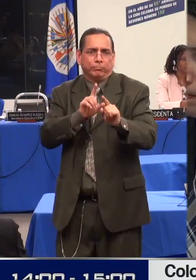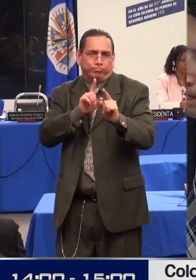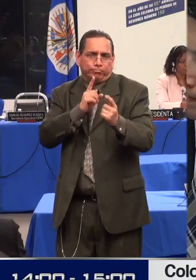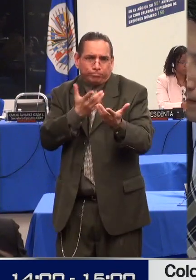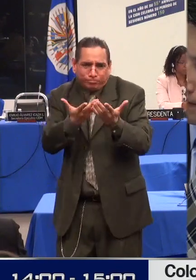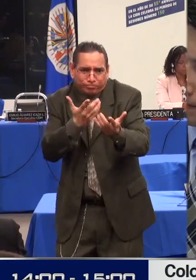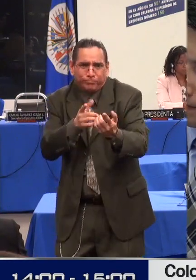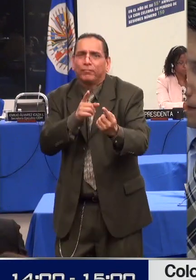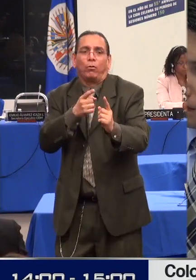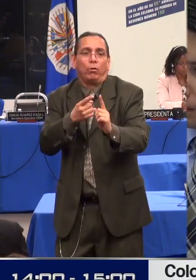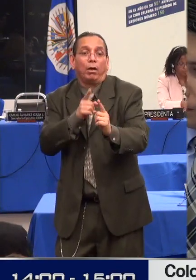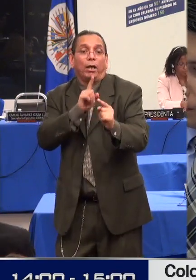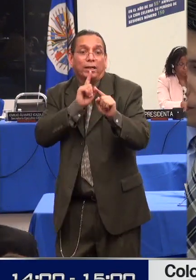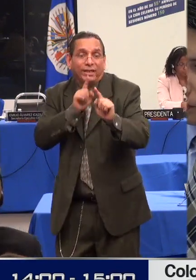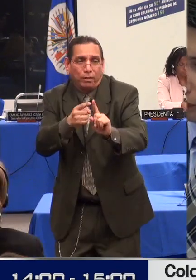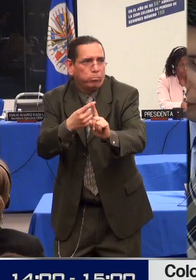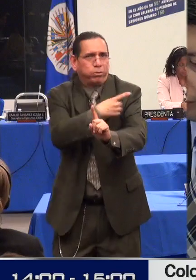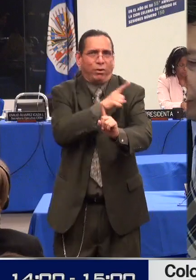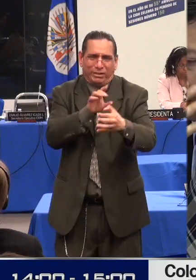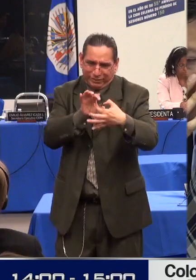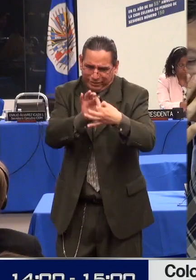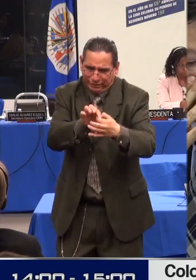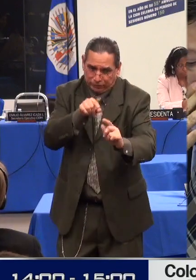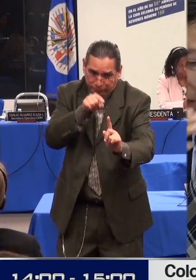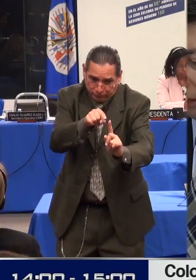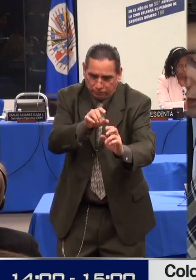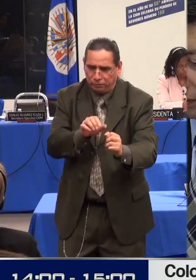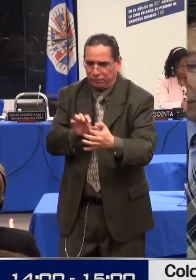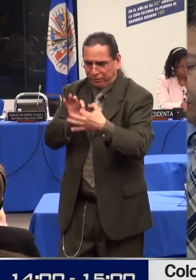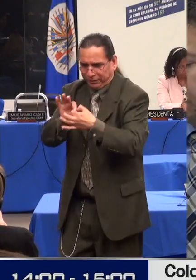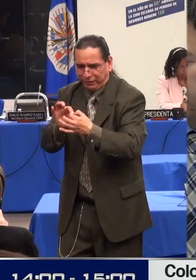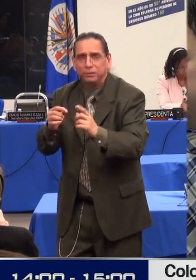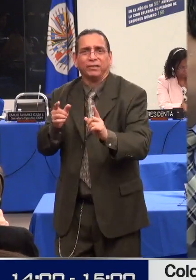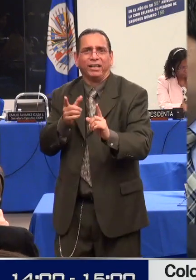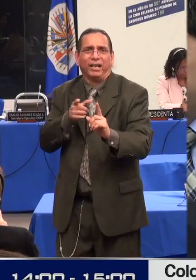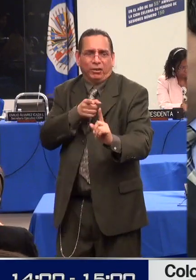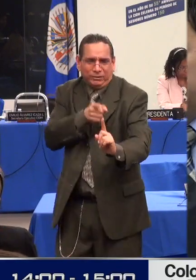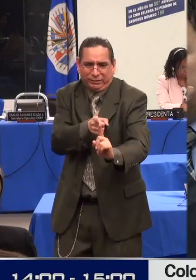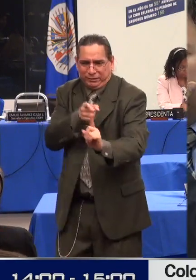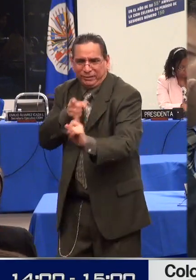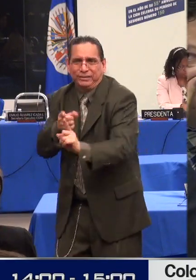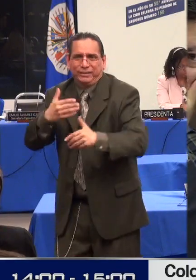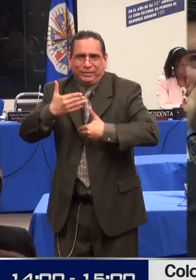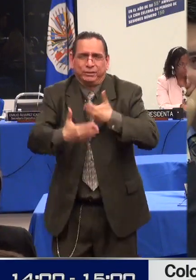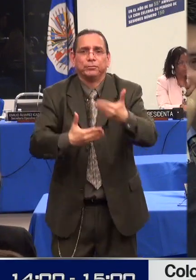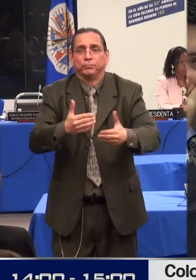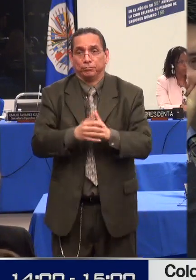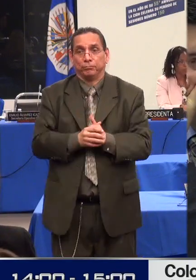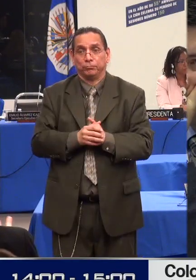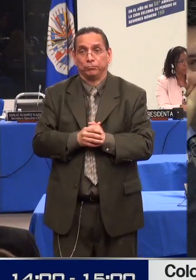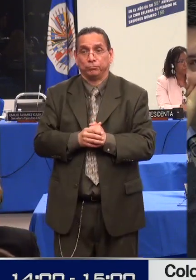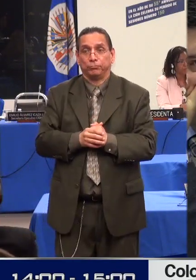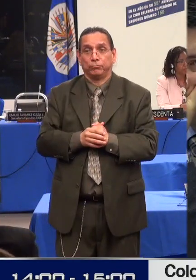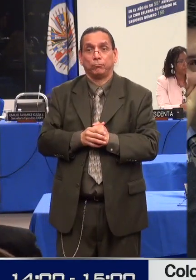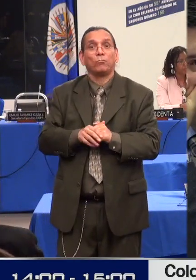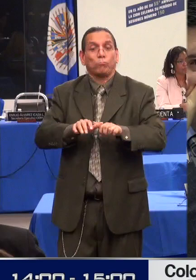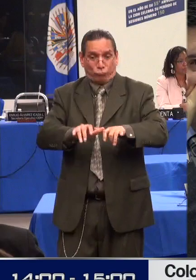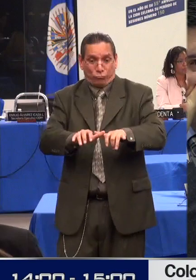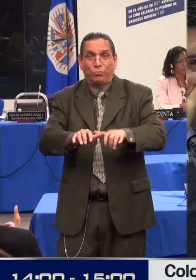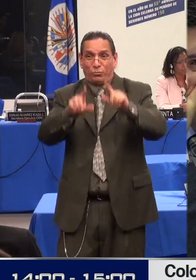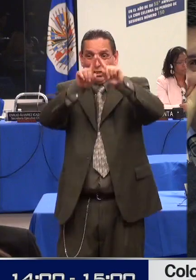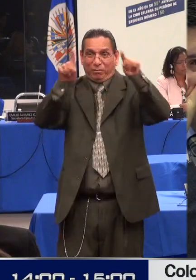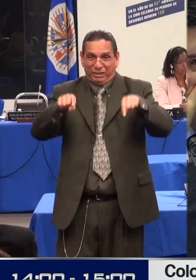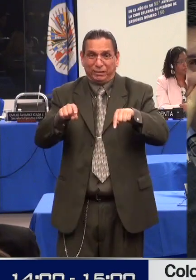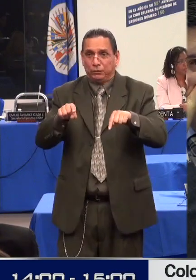fortalecer la gestión de información en discapacidad que incluya la definición de las variables específicas, el seguimiento a los derechos sexuales y